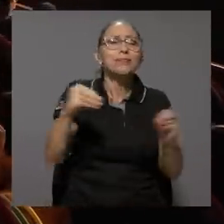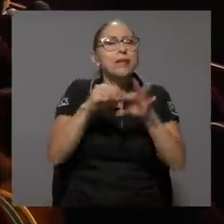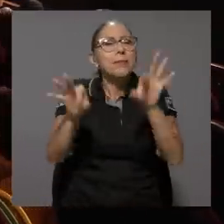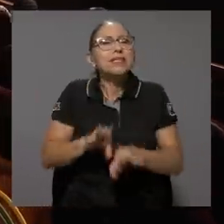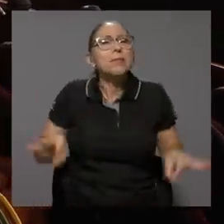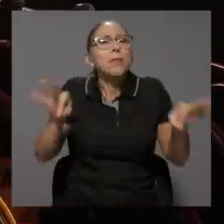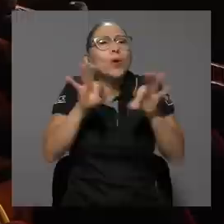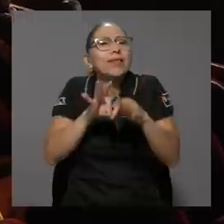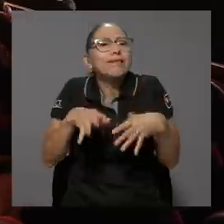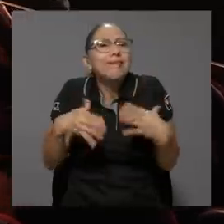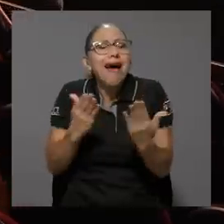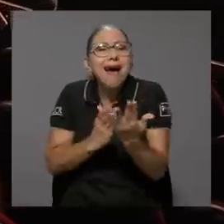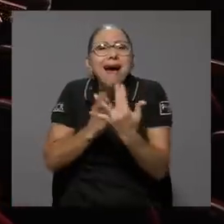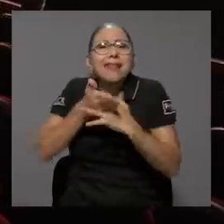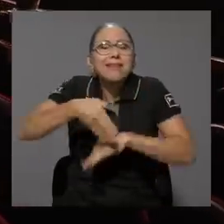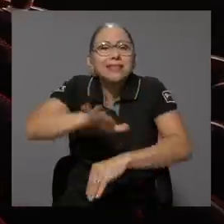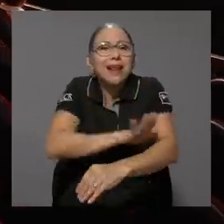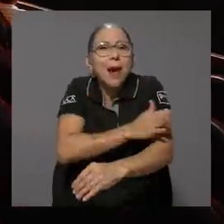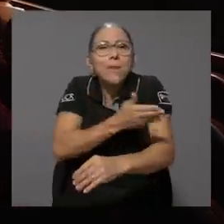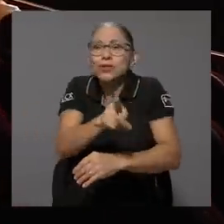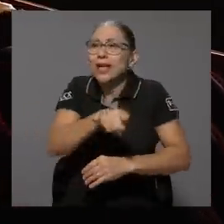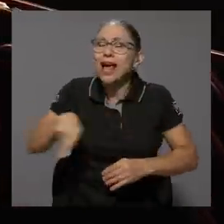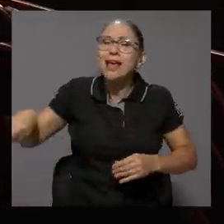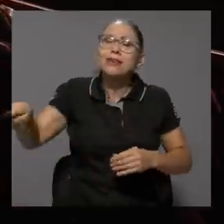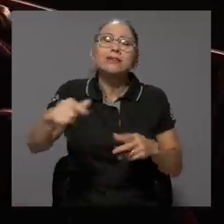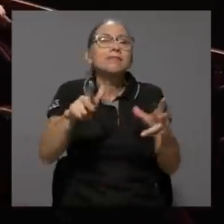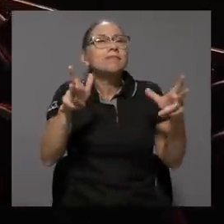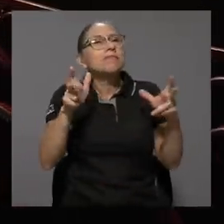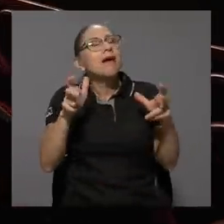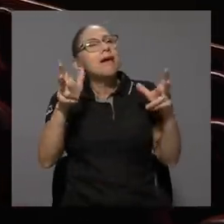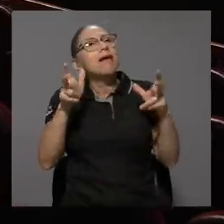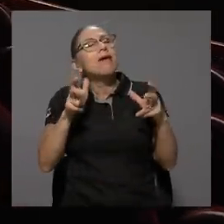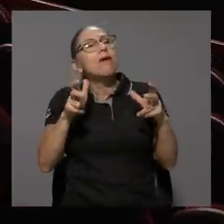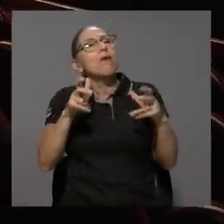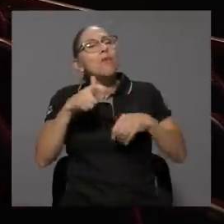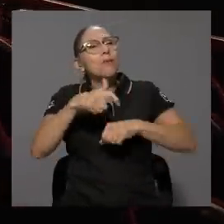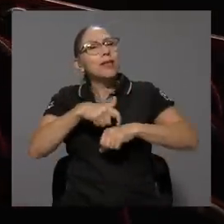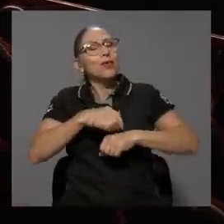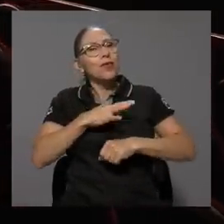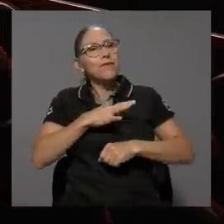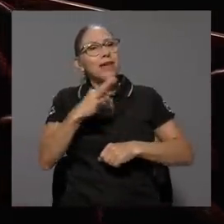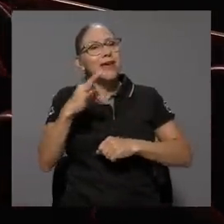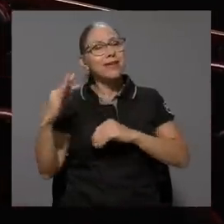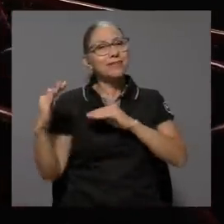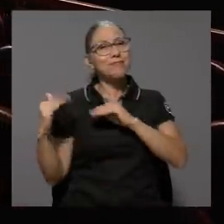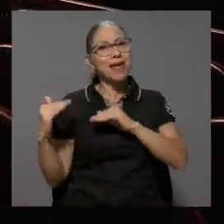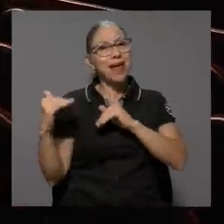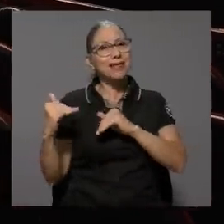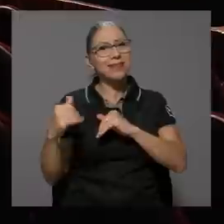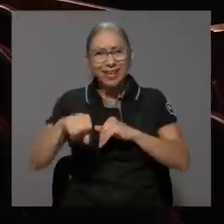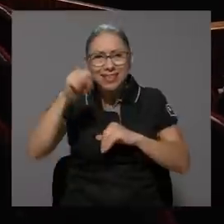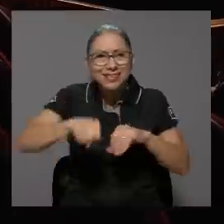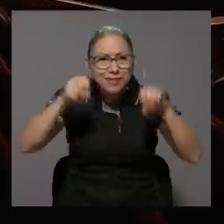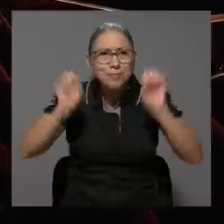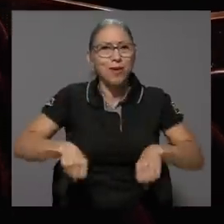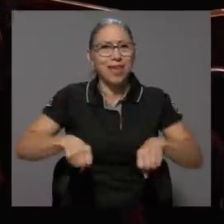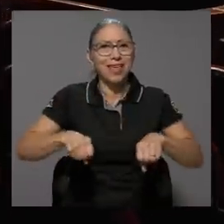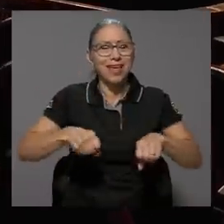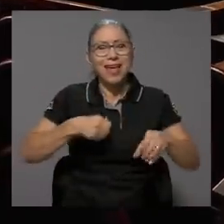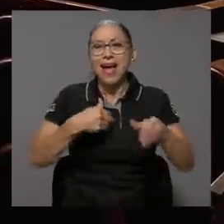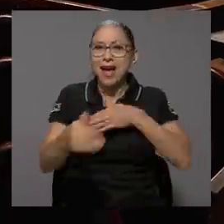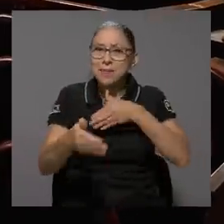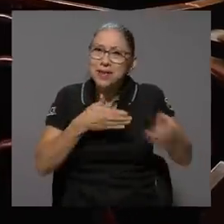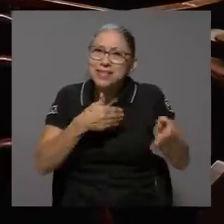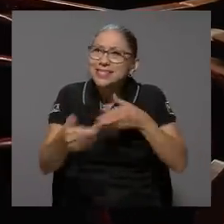más importante es a través de la música darles ese momento de fe, de esperanza, de que sí se puede,